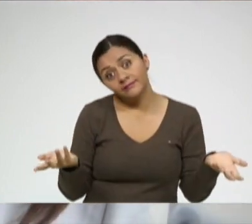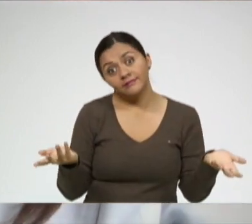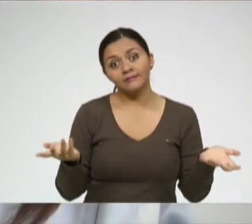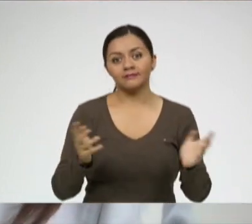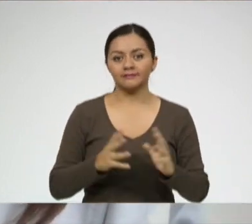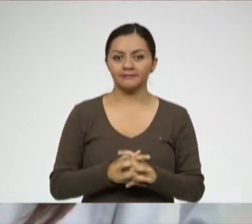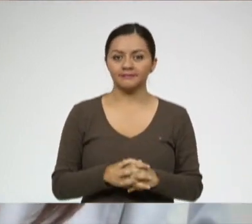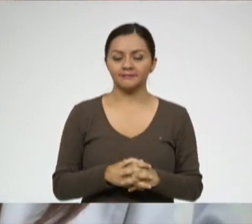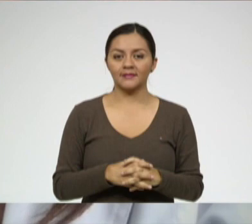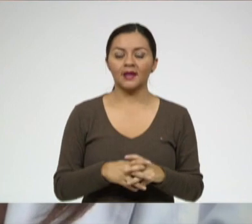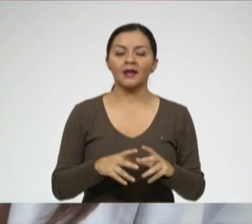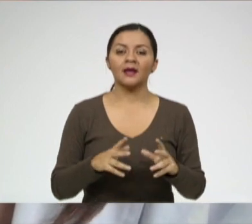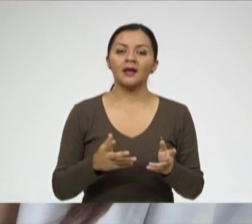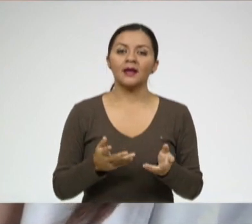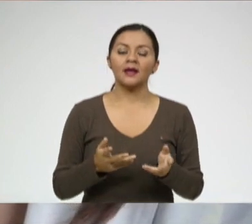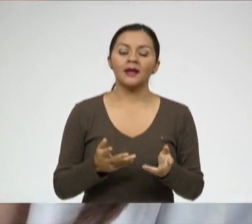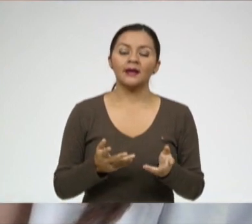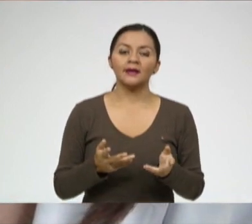individuo gordo.